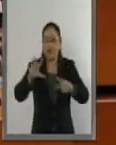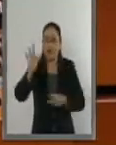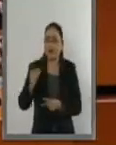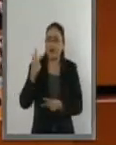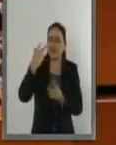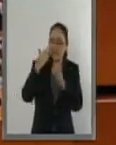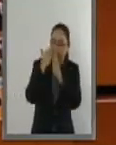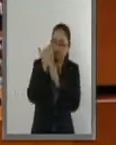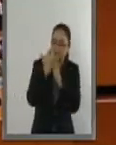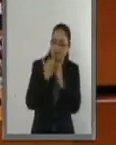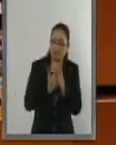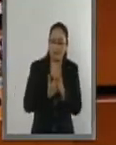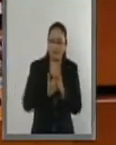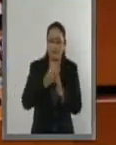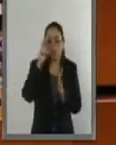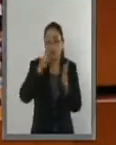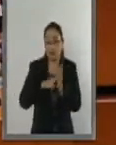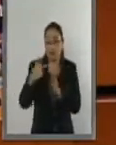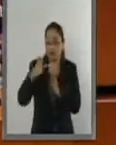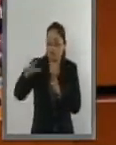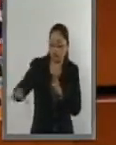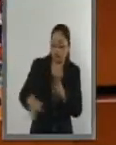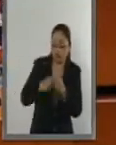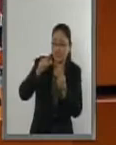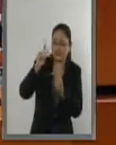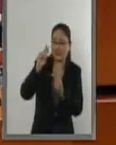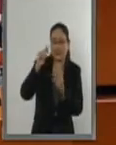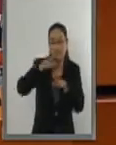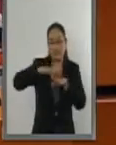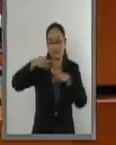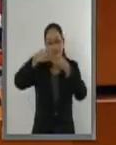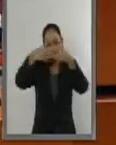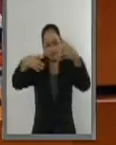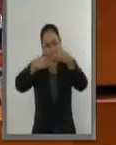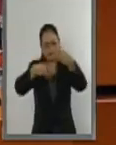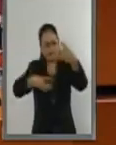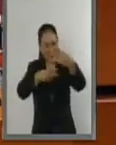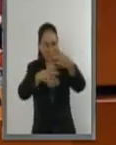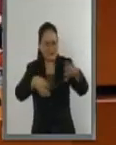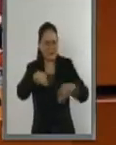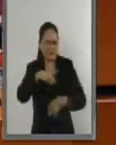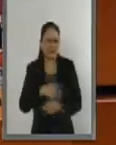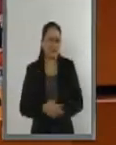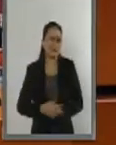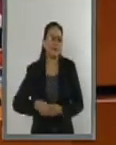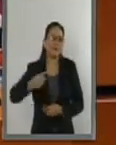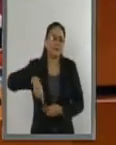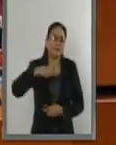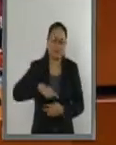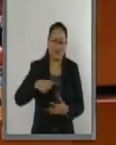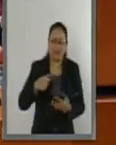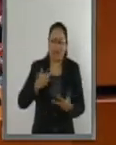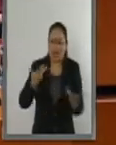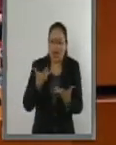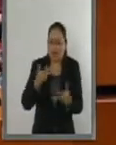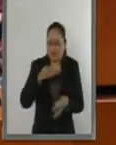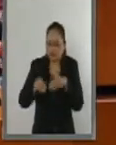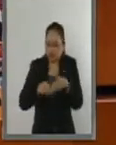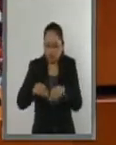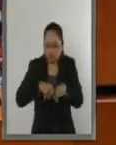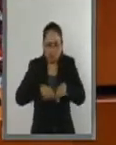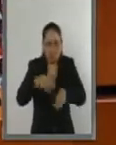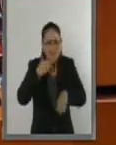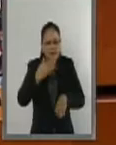incrementaron 70 más, 70 más indicadores. Mucho se pudo hacer en este tema, que era sobre la